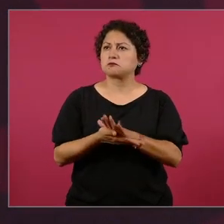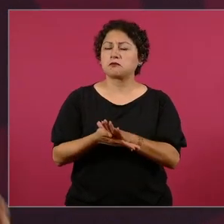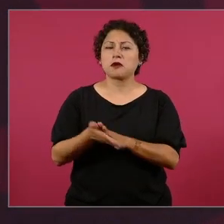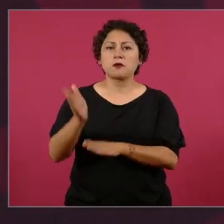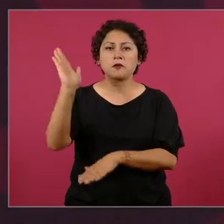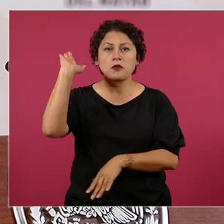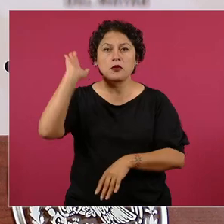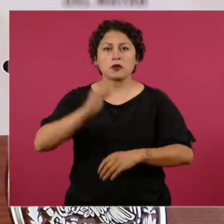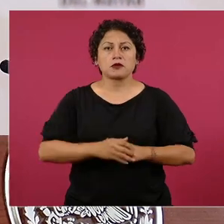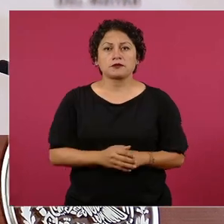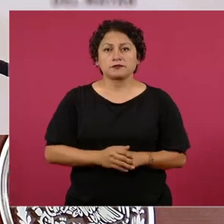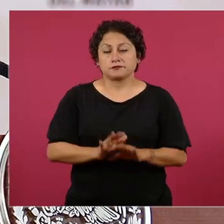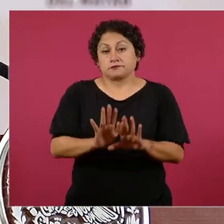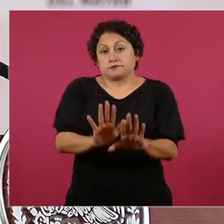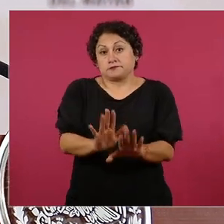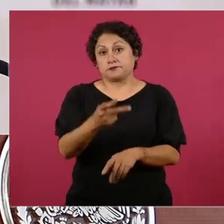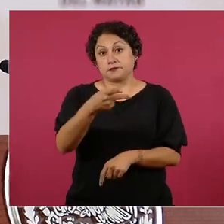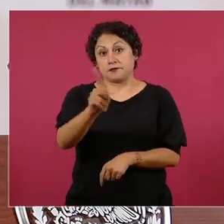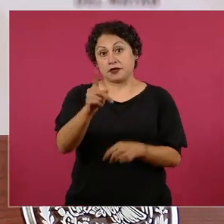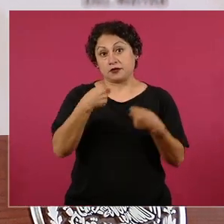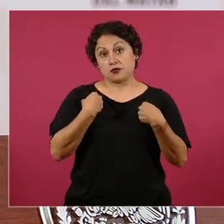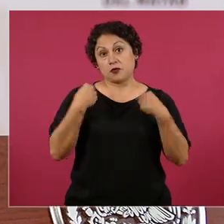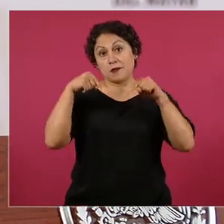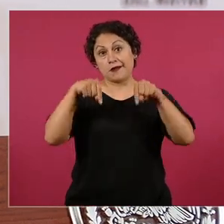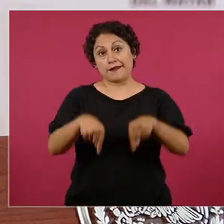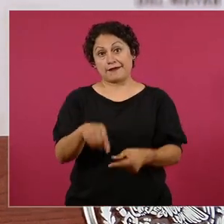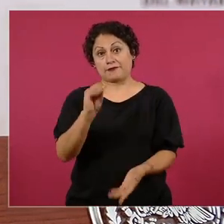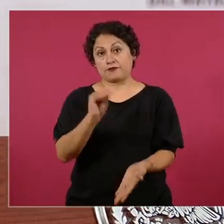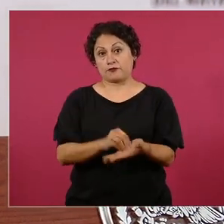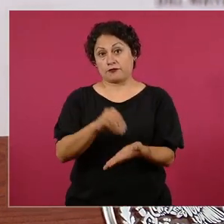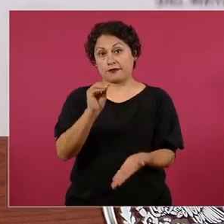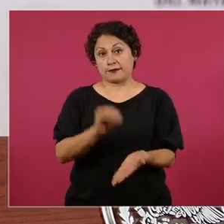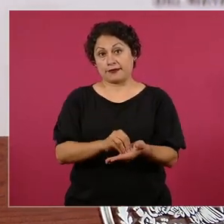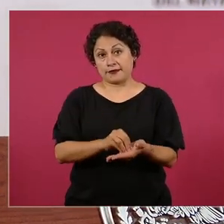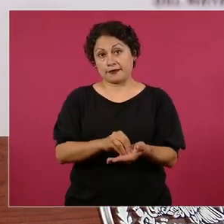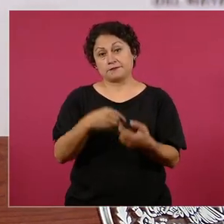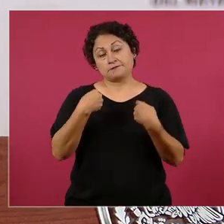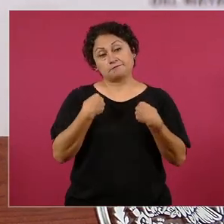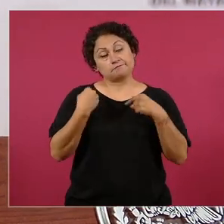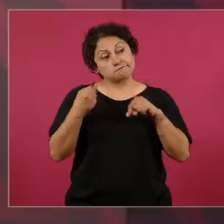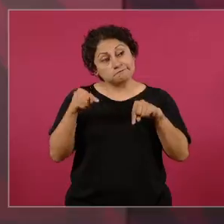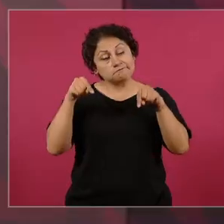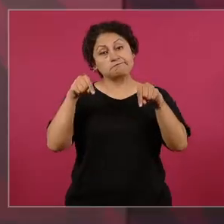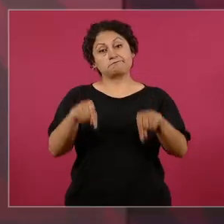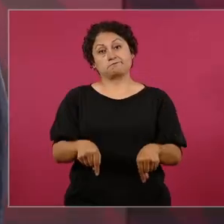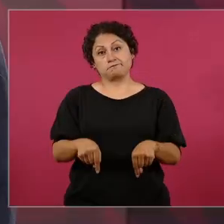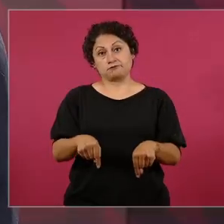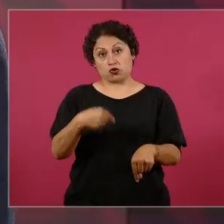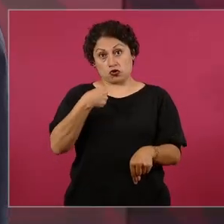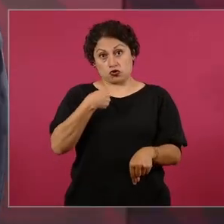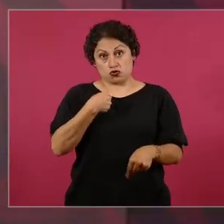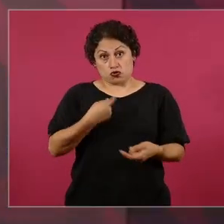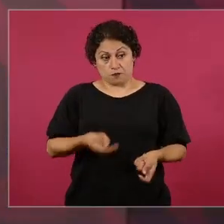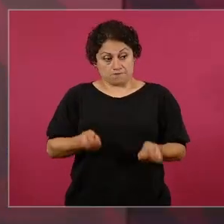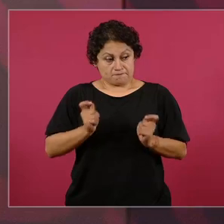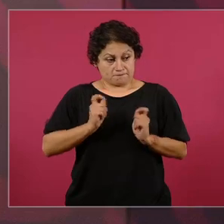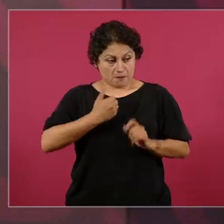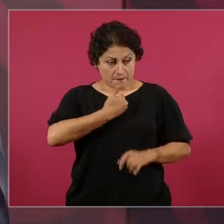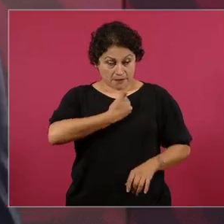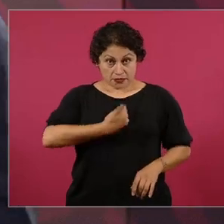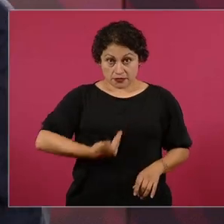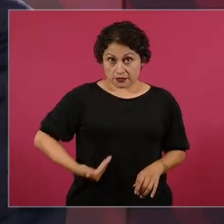pero mientras yo esté aquí este como presidente no puedo este